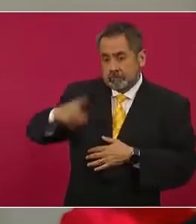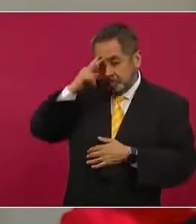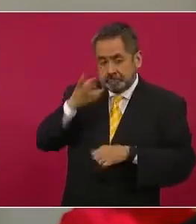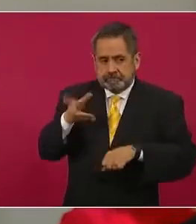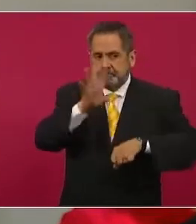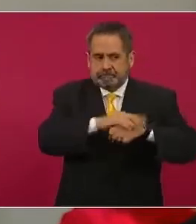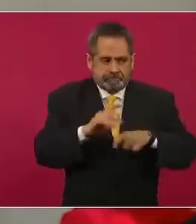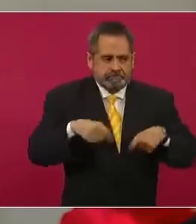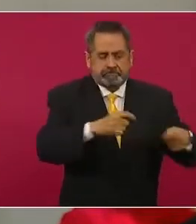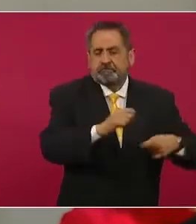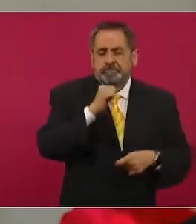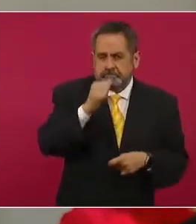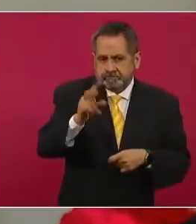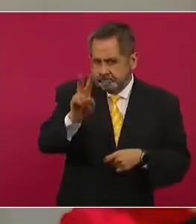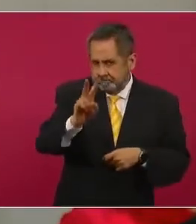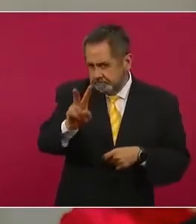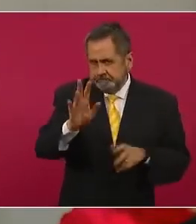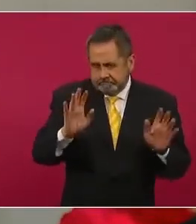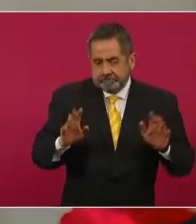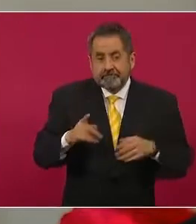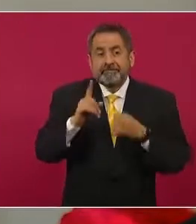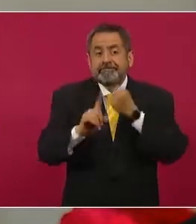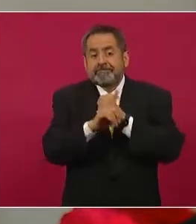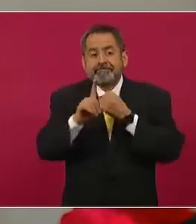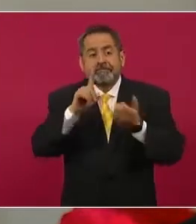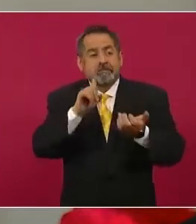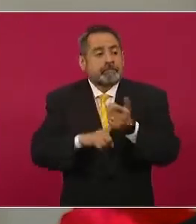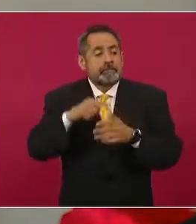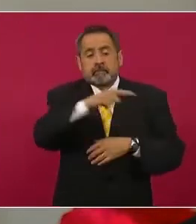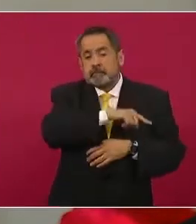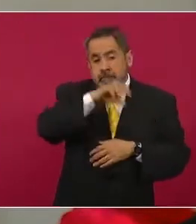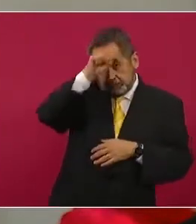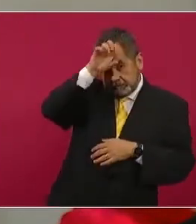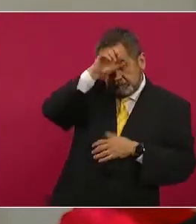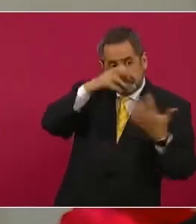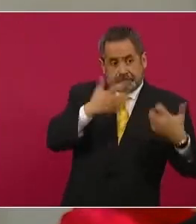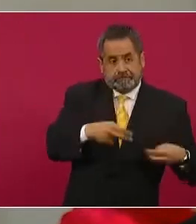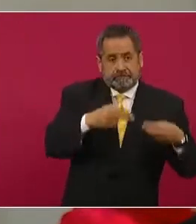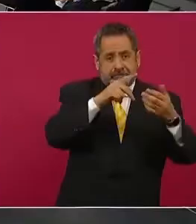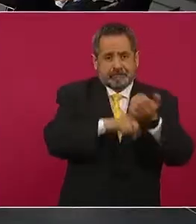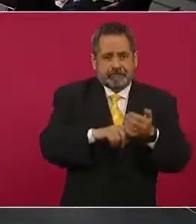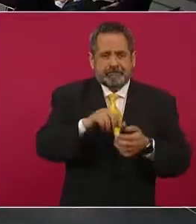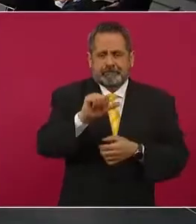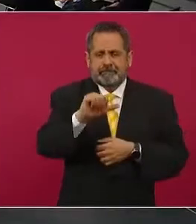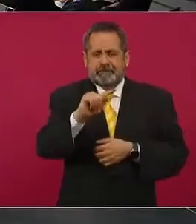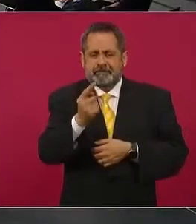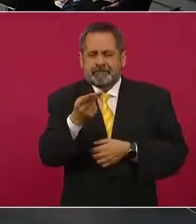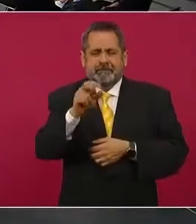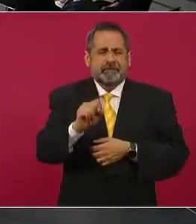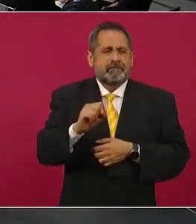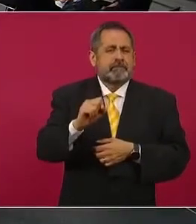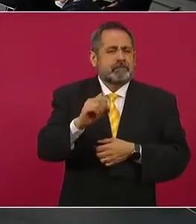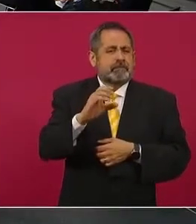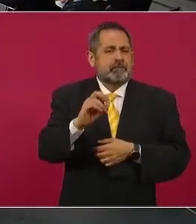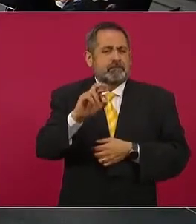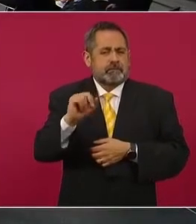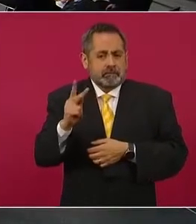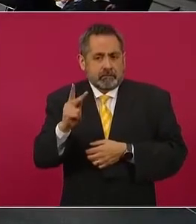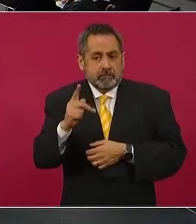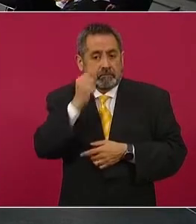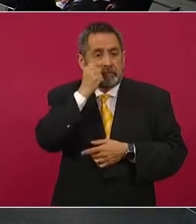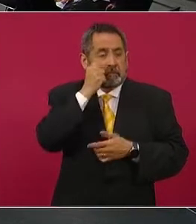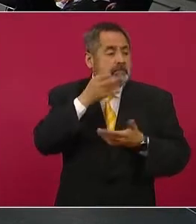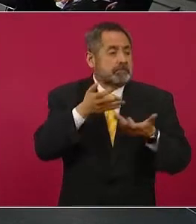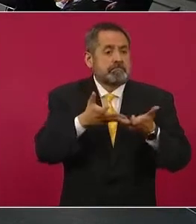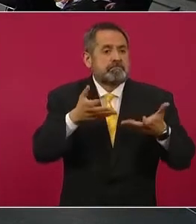eso es cierto. El problema es de que una minera llamada Advanced Gold Corp está accediendo a esos